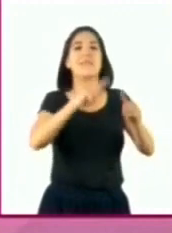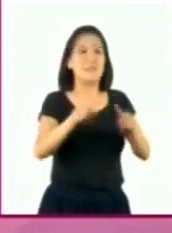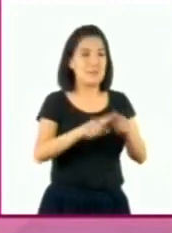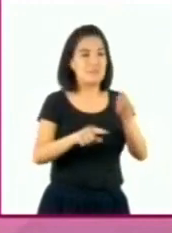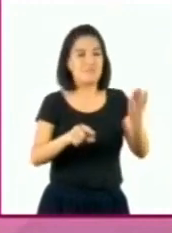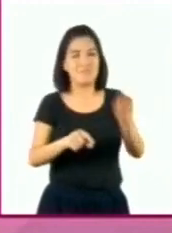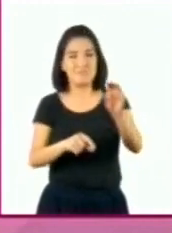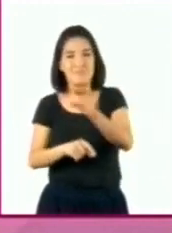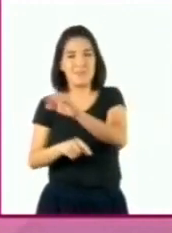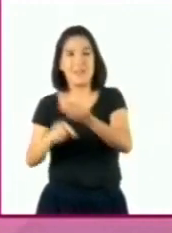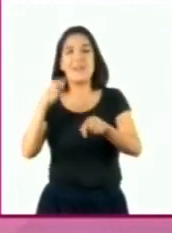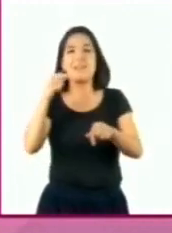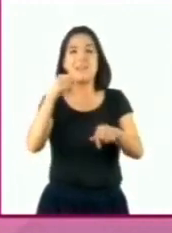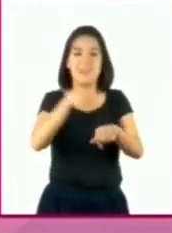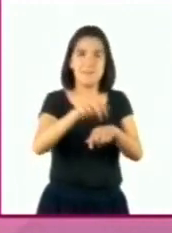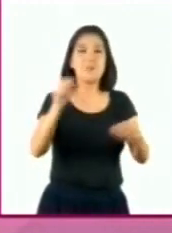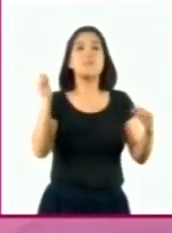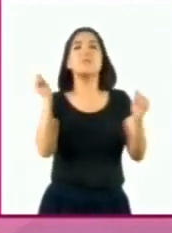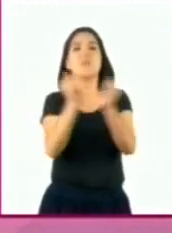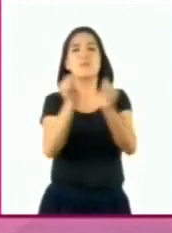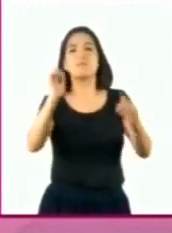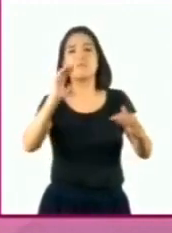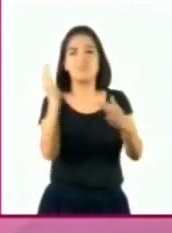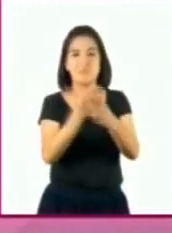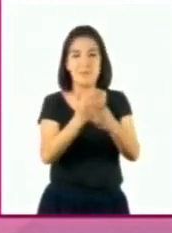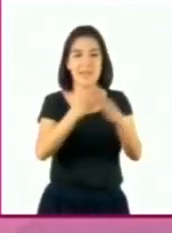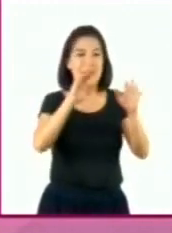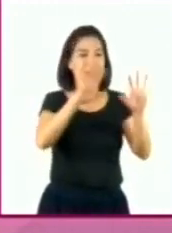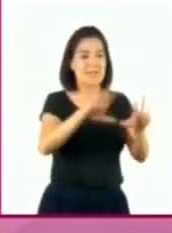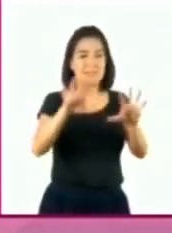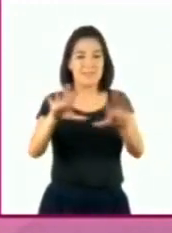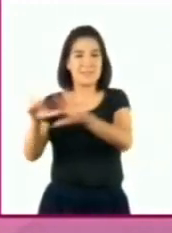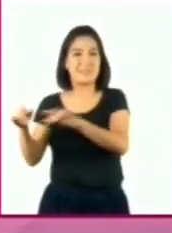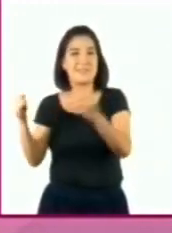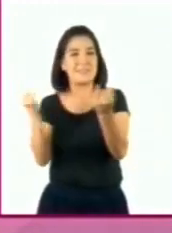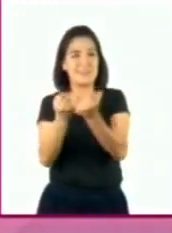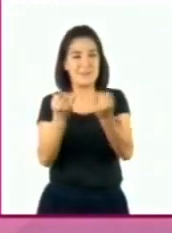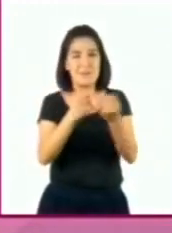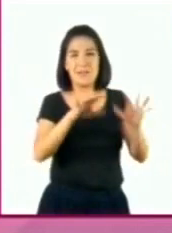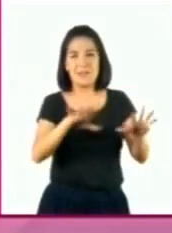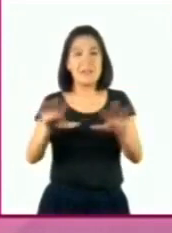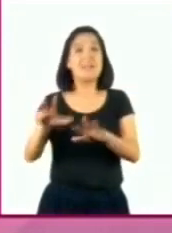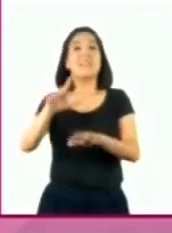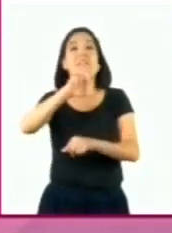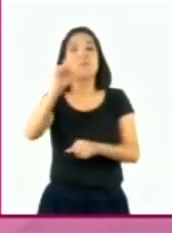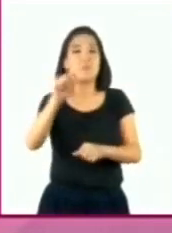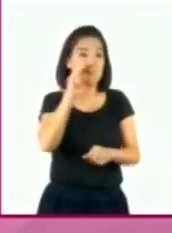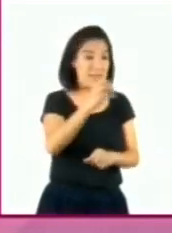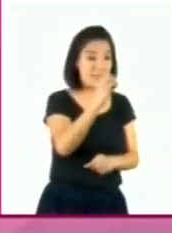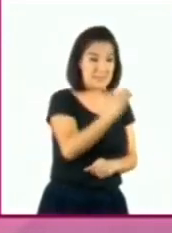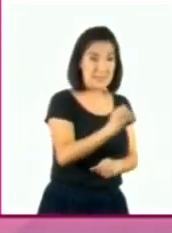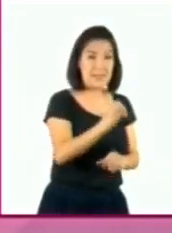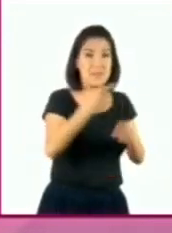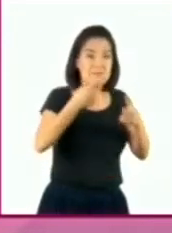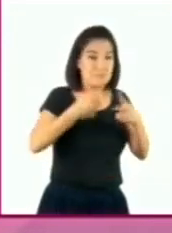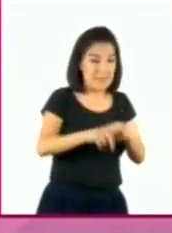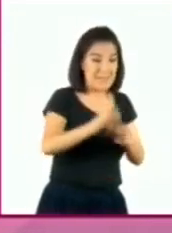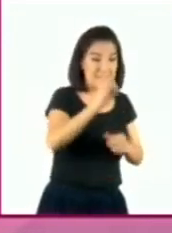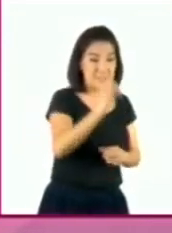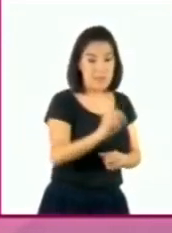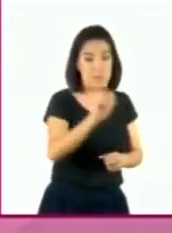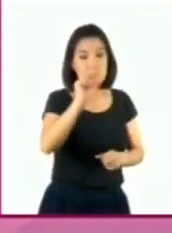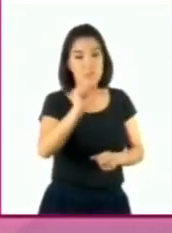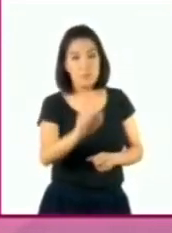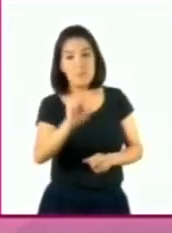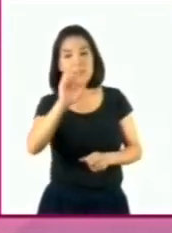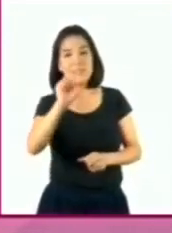también. Lo subdividimos en diez partes iguales. Así que partiendo del cero tenemos que llegar al 0.63